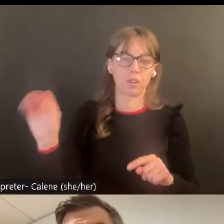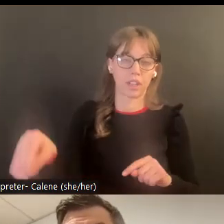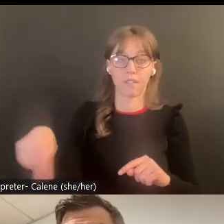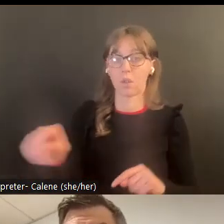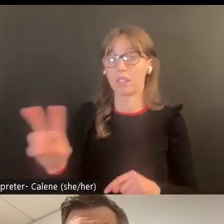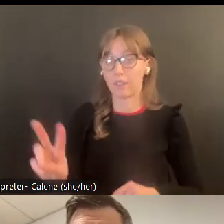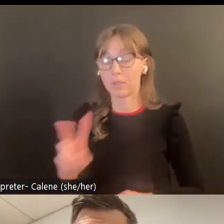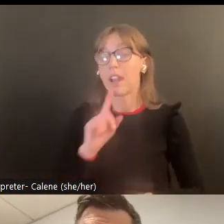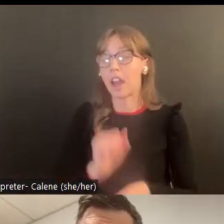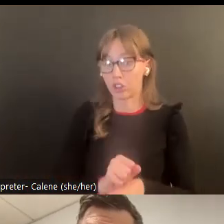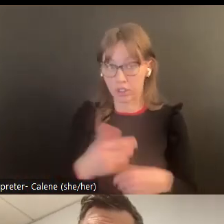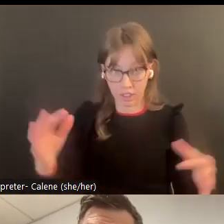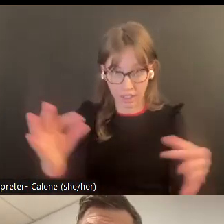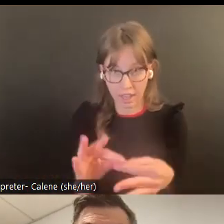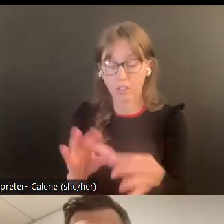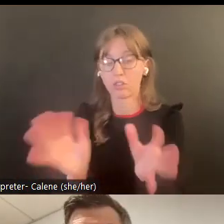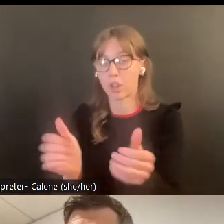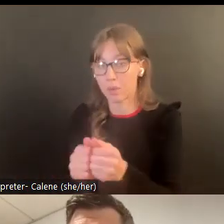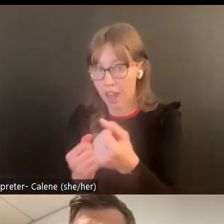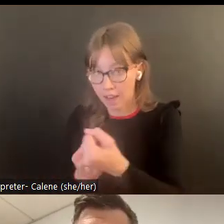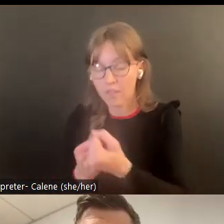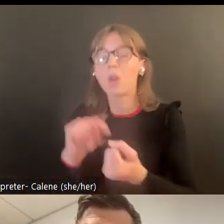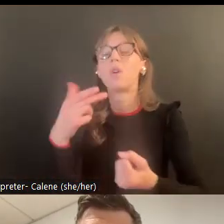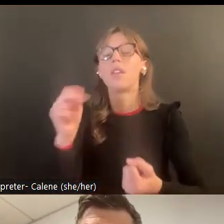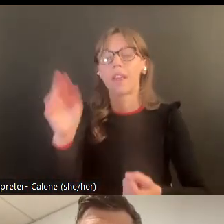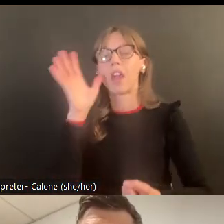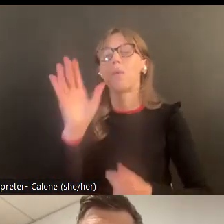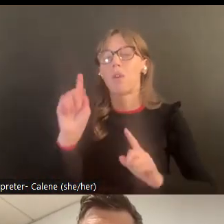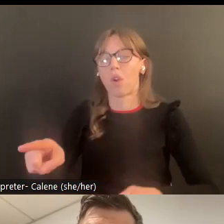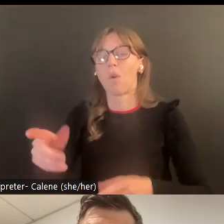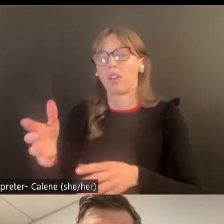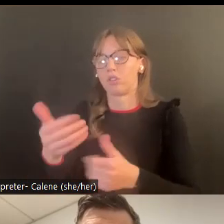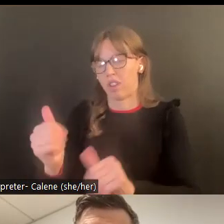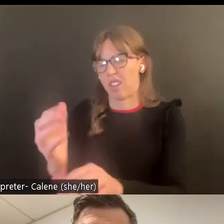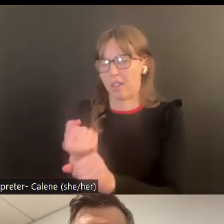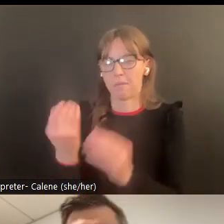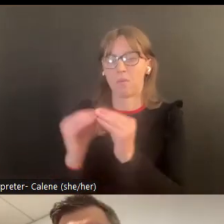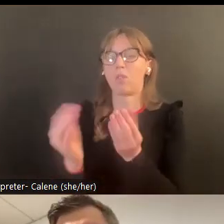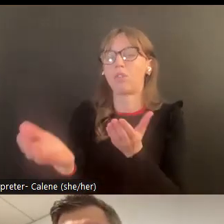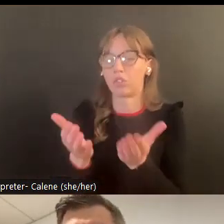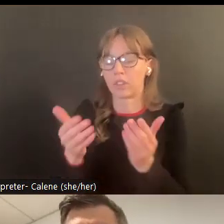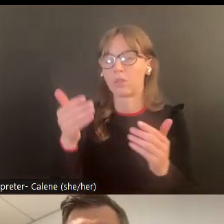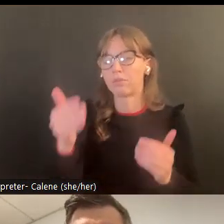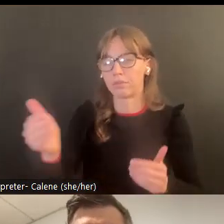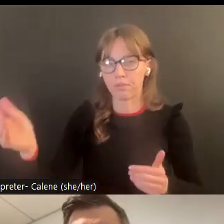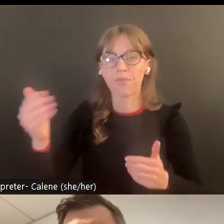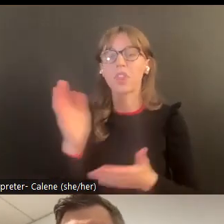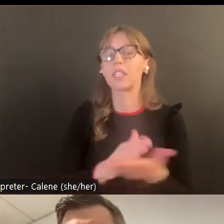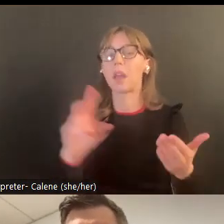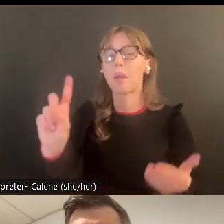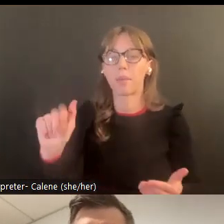% de las víctimas que en sí hablan con un defensor va entonces luego a entrar para servicios adicionales